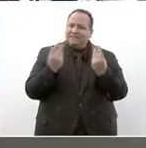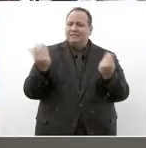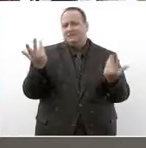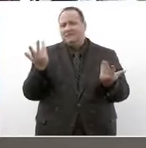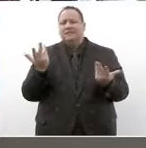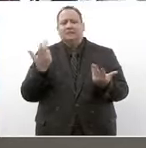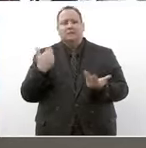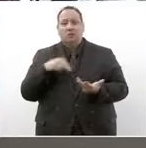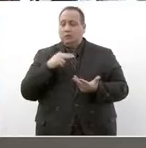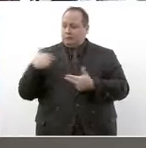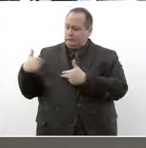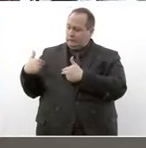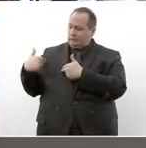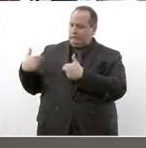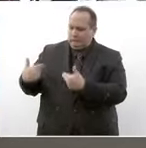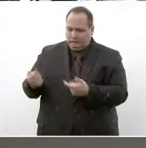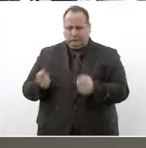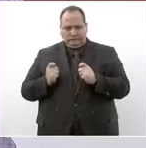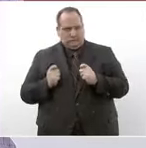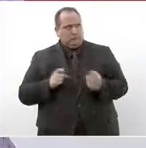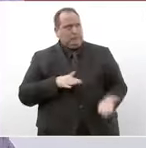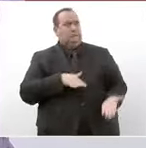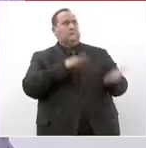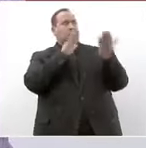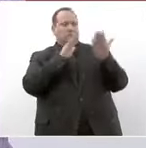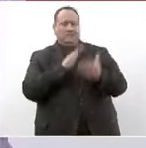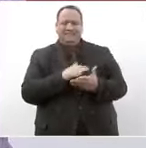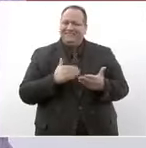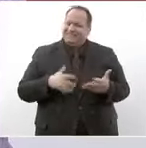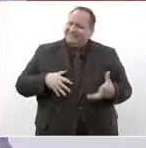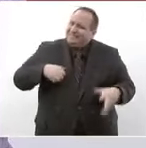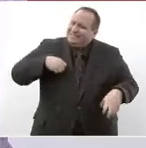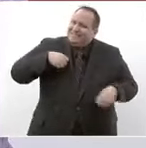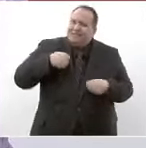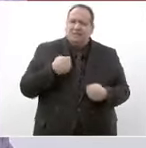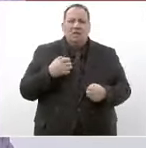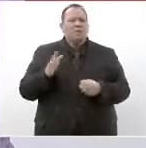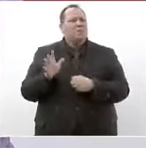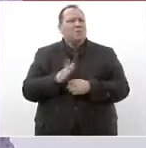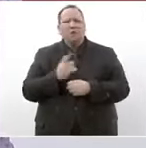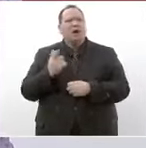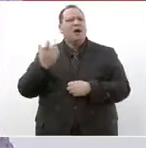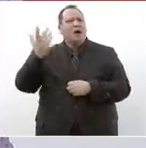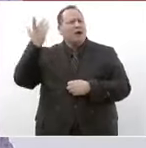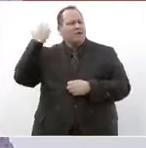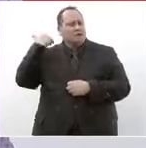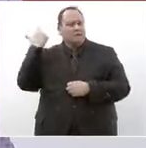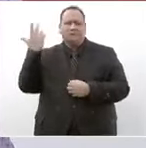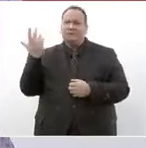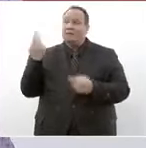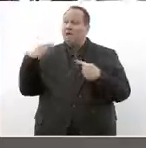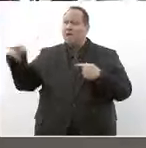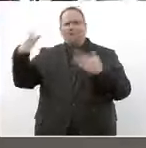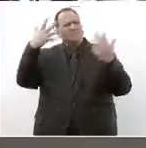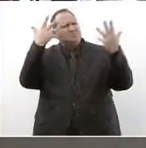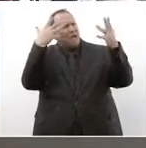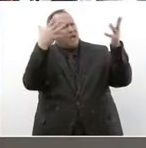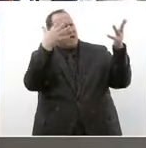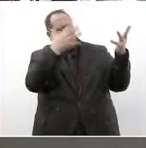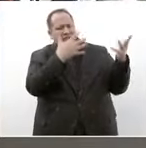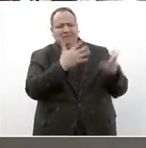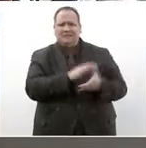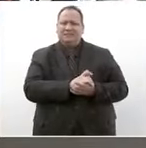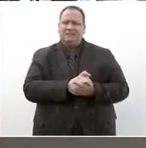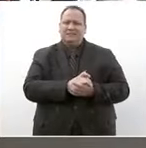heredamos porque era una